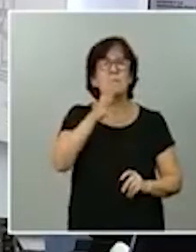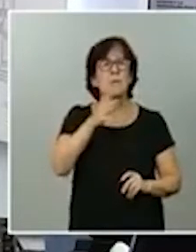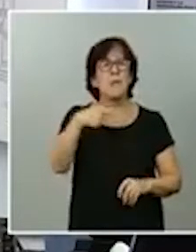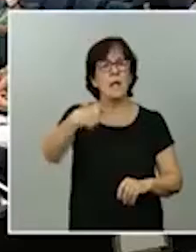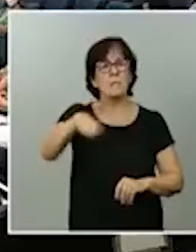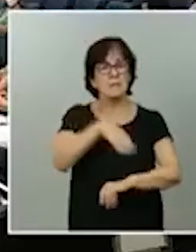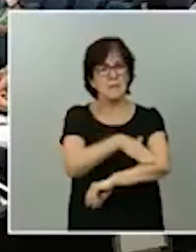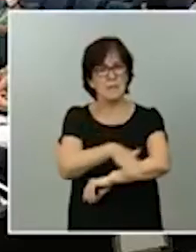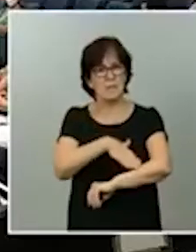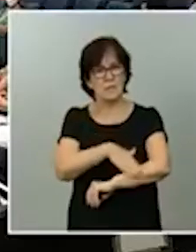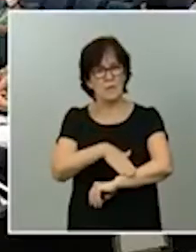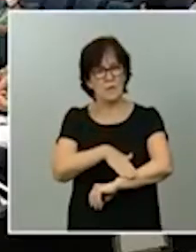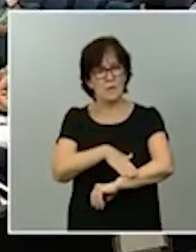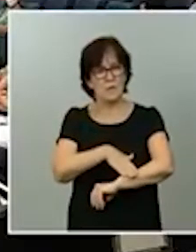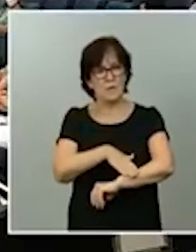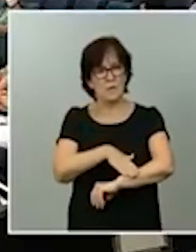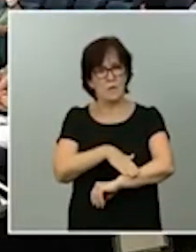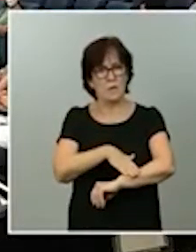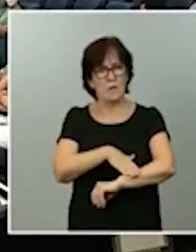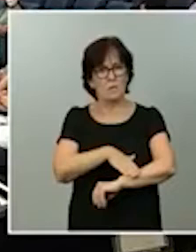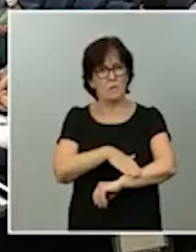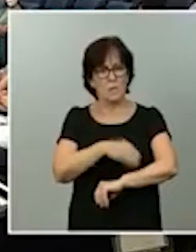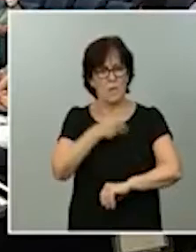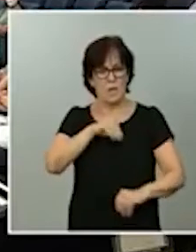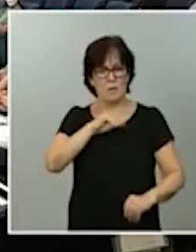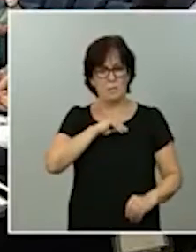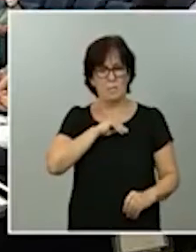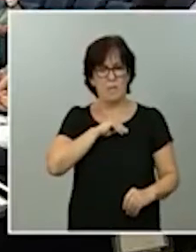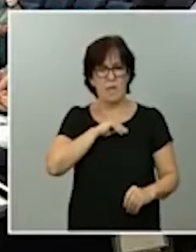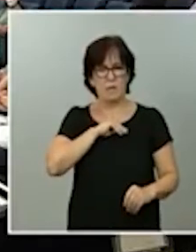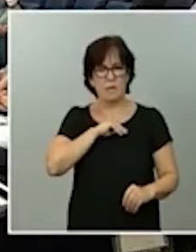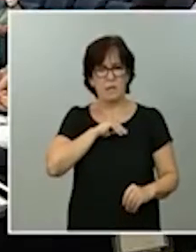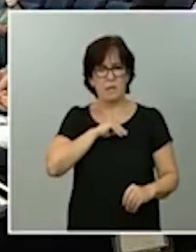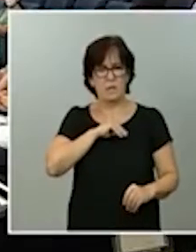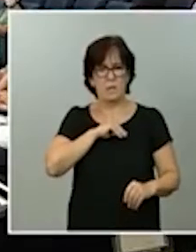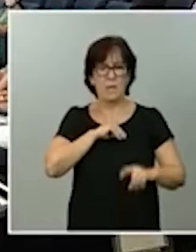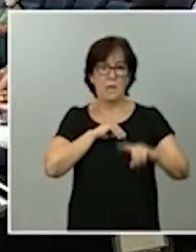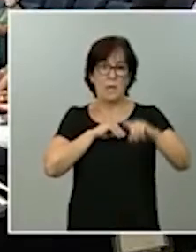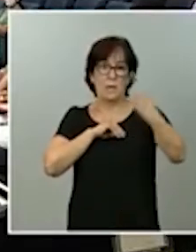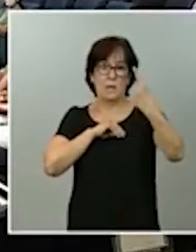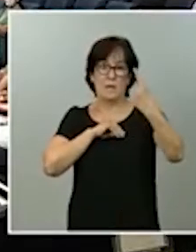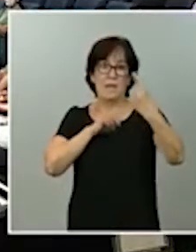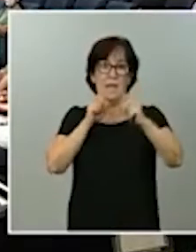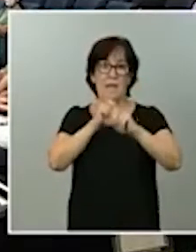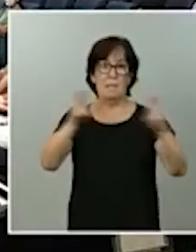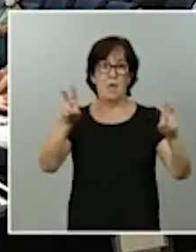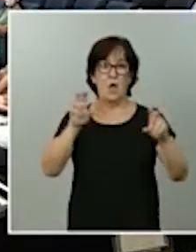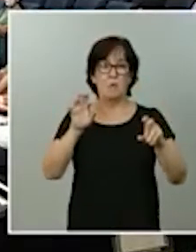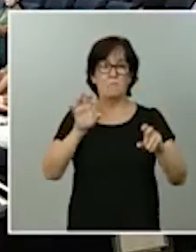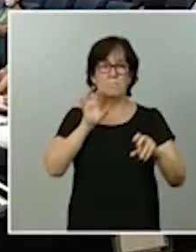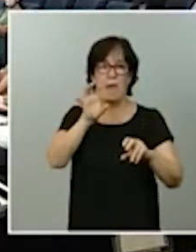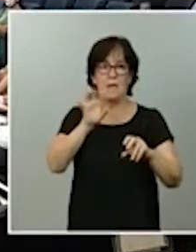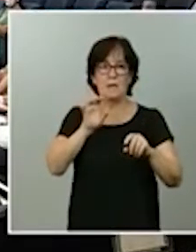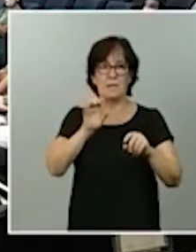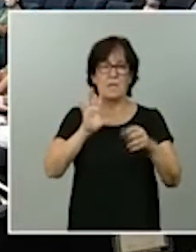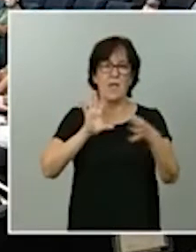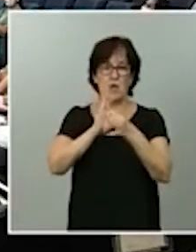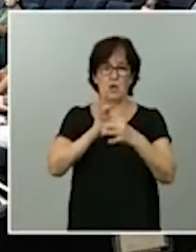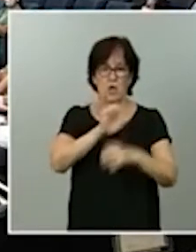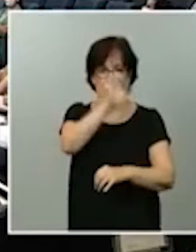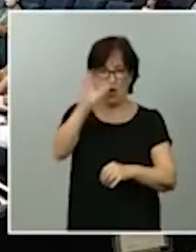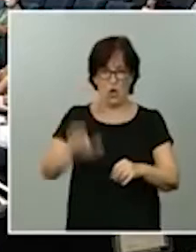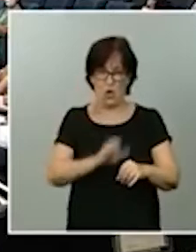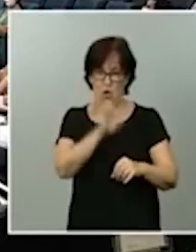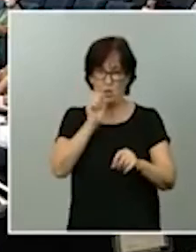de que por las que España esté a la cola o sea el peor país en contagios de la Unión Europea. Y luego dos precisiones.